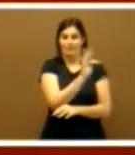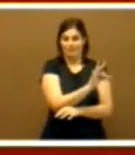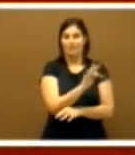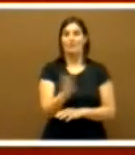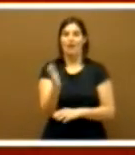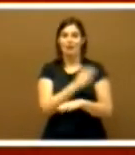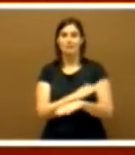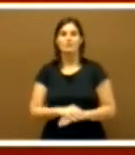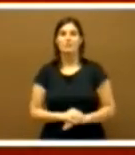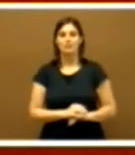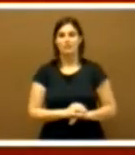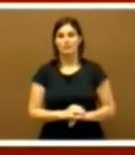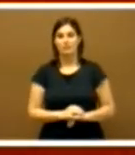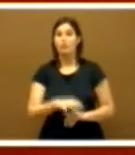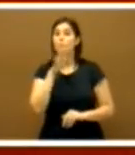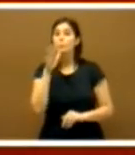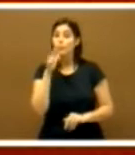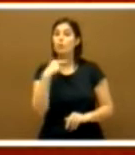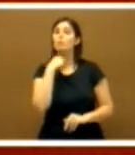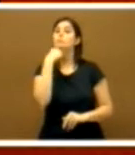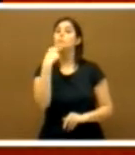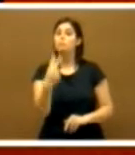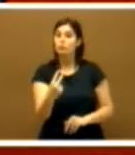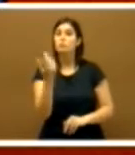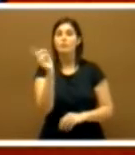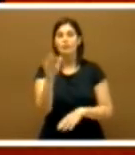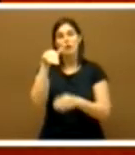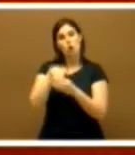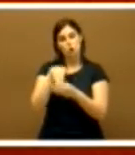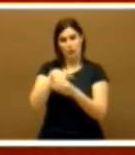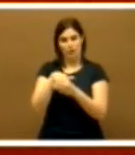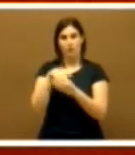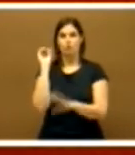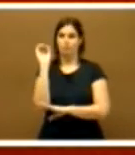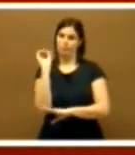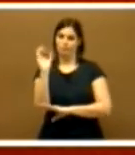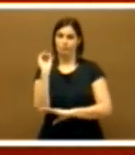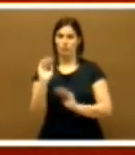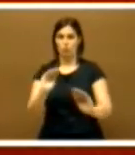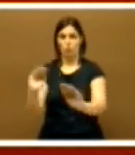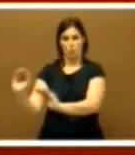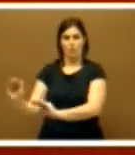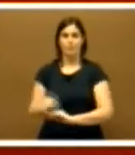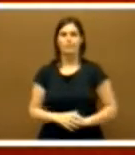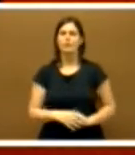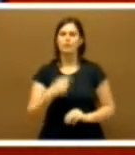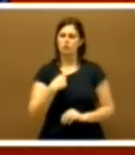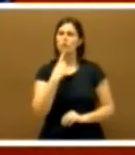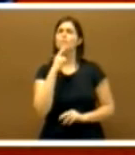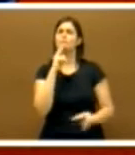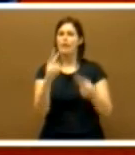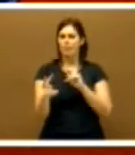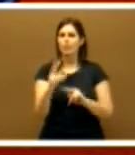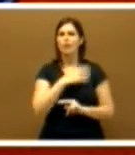palabra por el tono y por el contenido de las mismas. Tengo que decirles que hoy